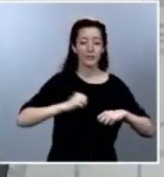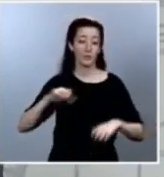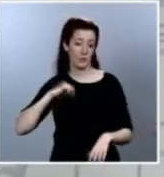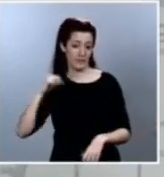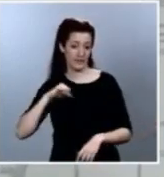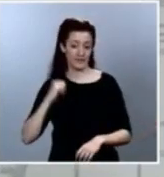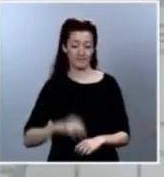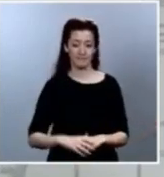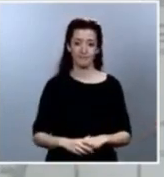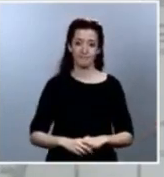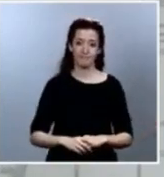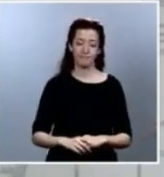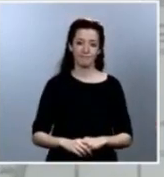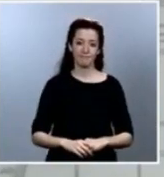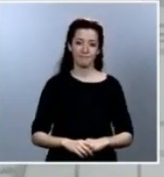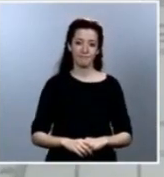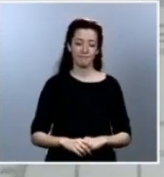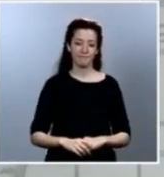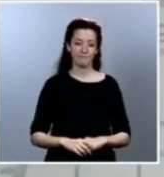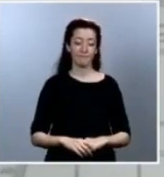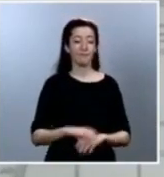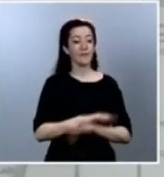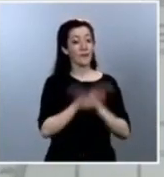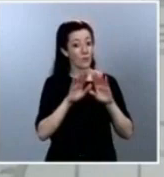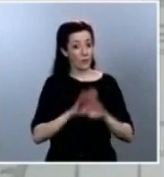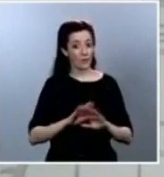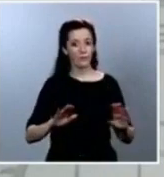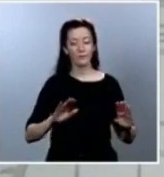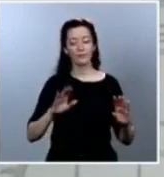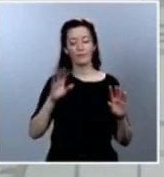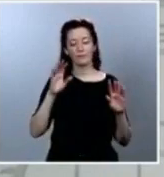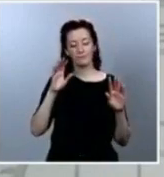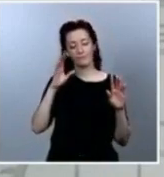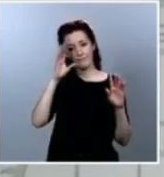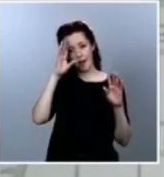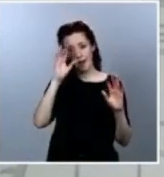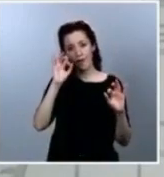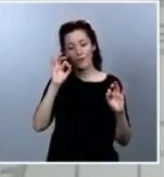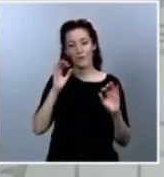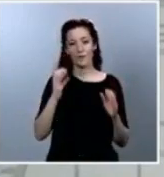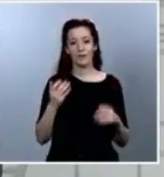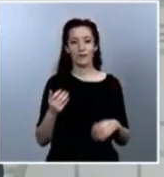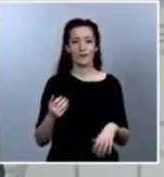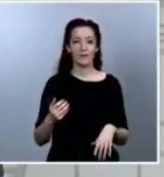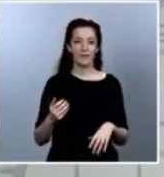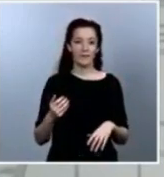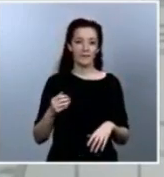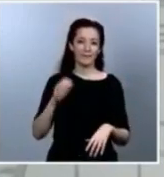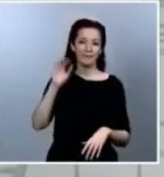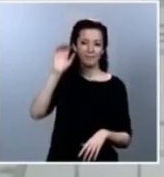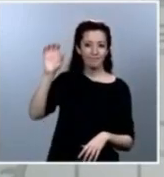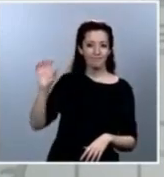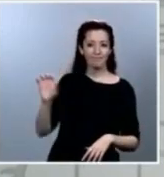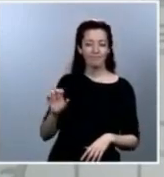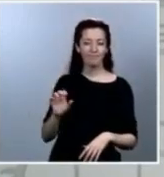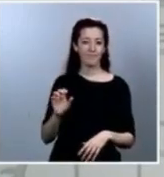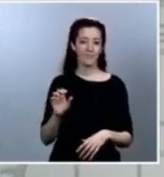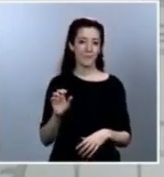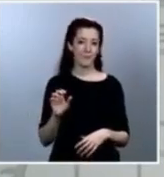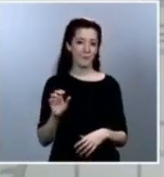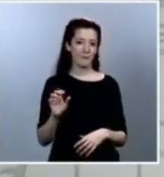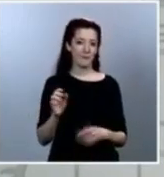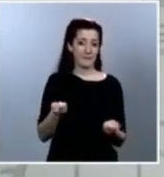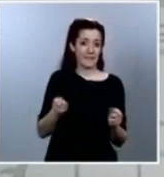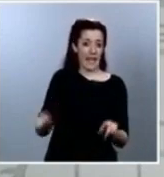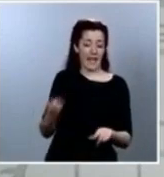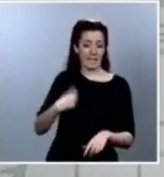es evidente que sociedades y economías como las nuestras que reciben 82 millones